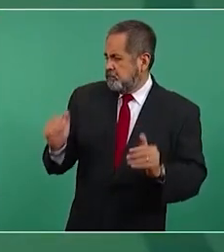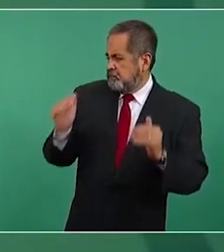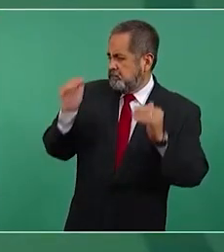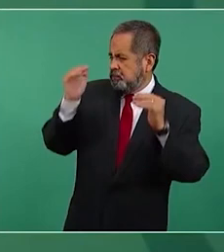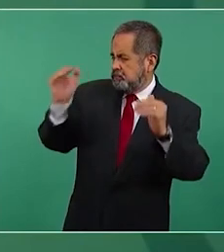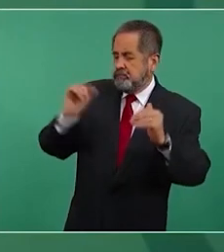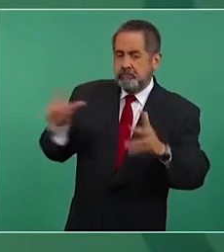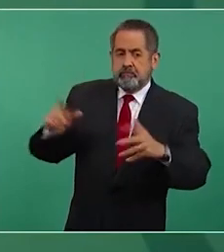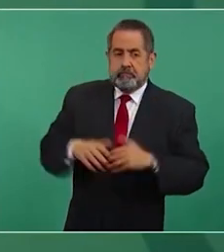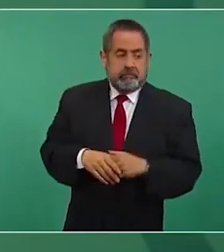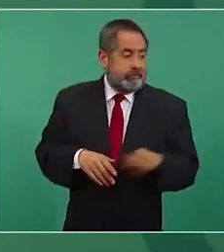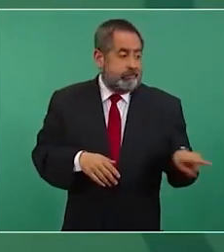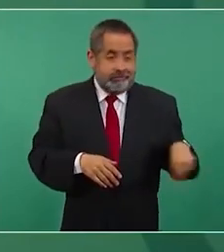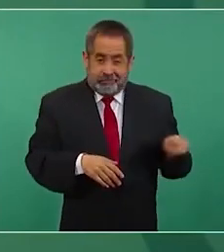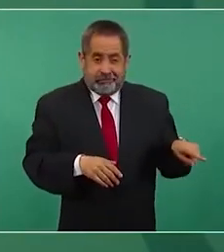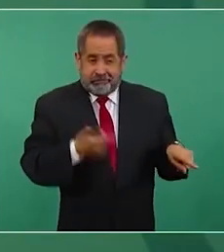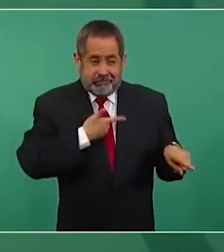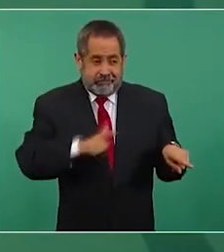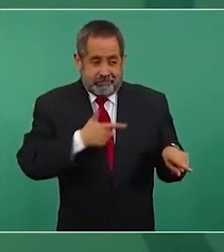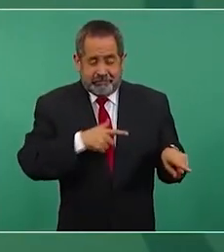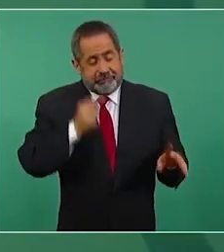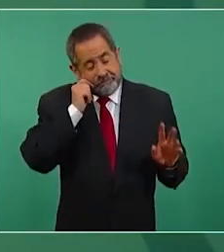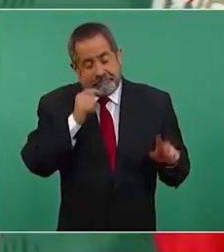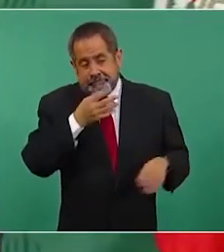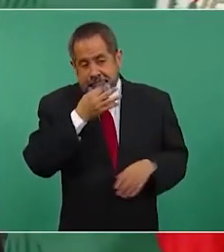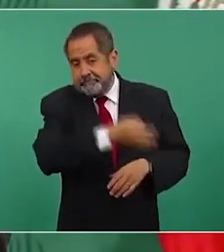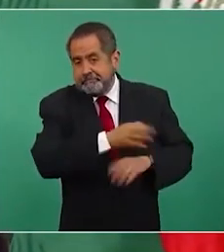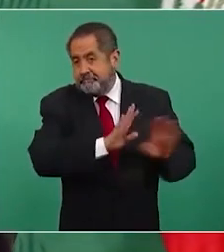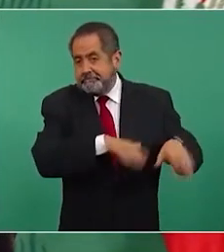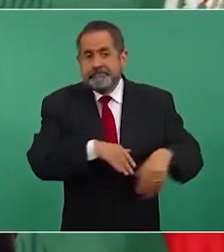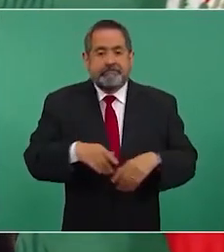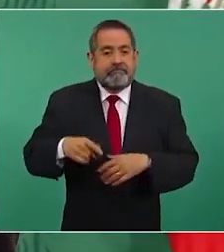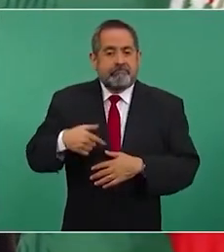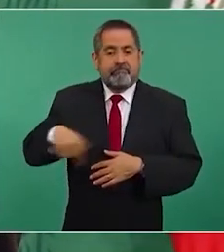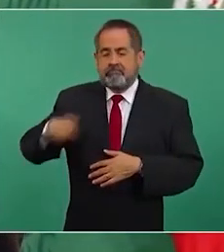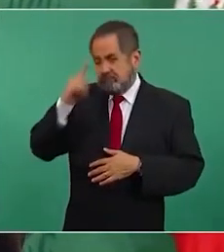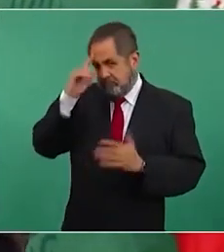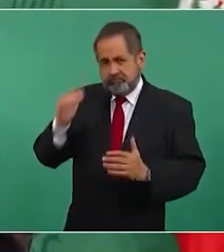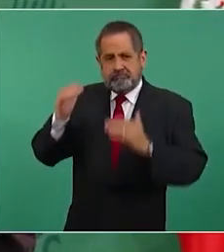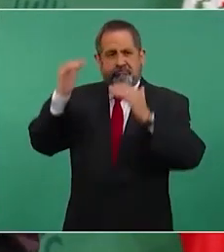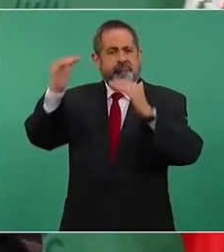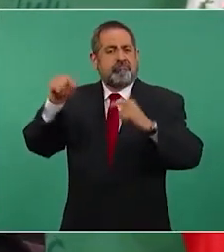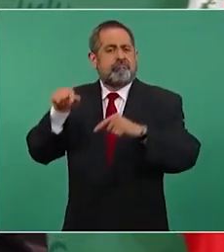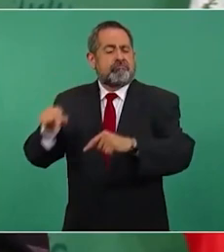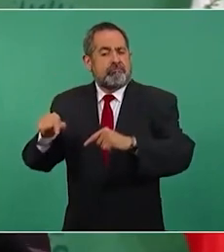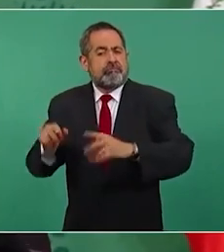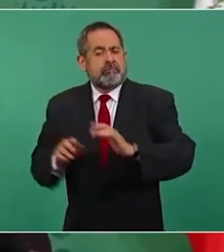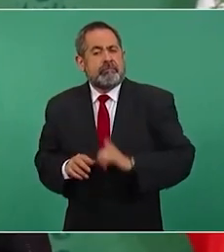aunque no les guste a nuestros adversarios pero yo creo que sí les gusta mucho